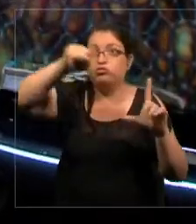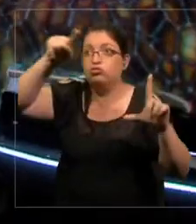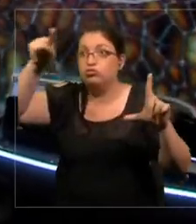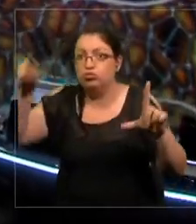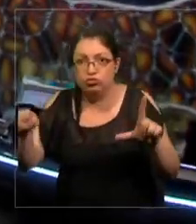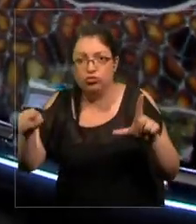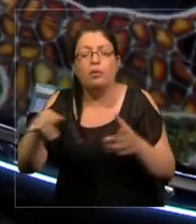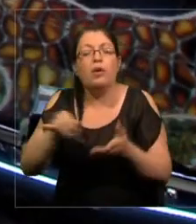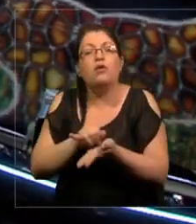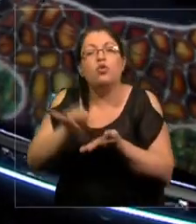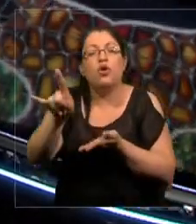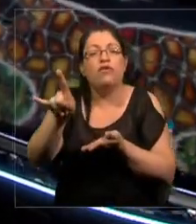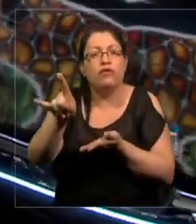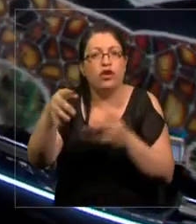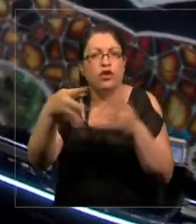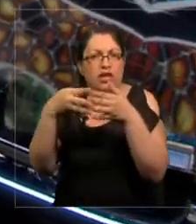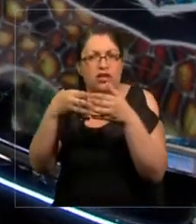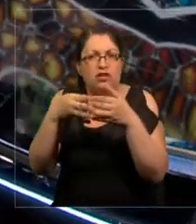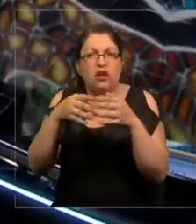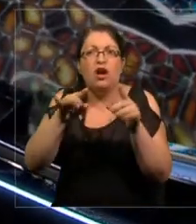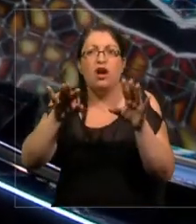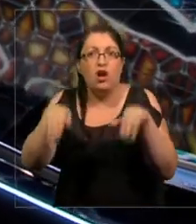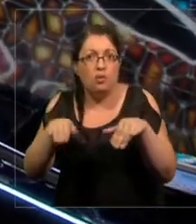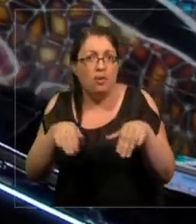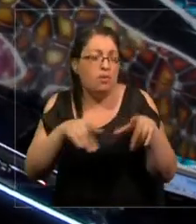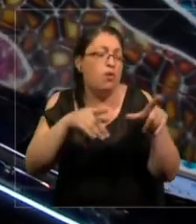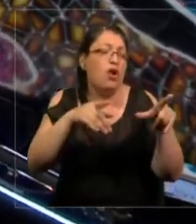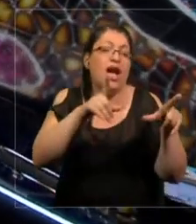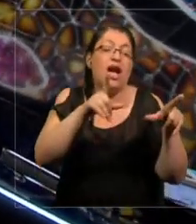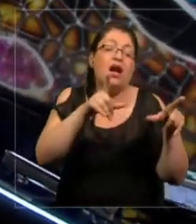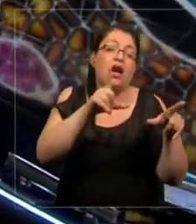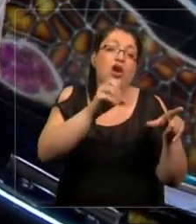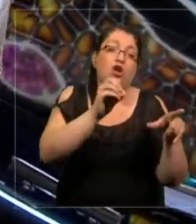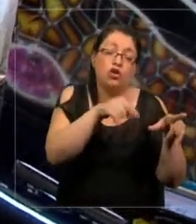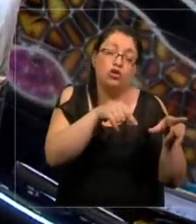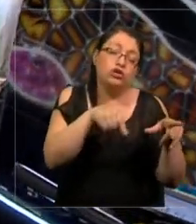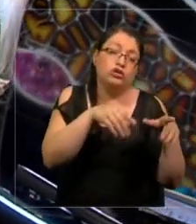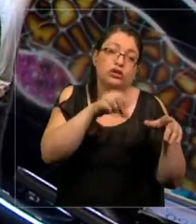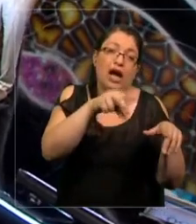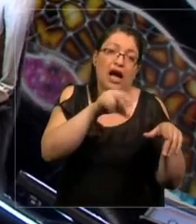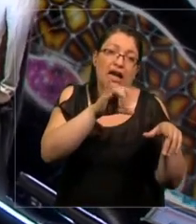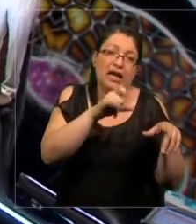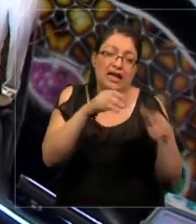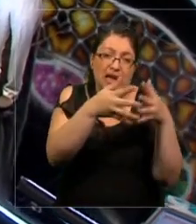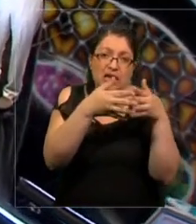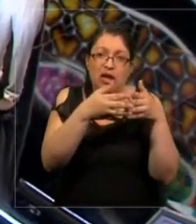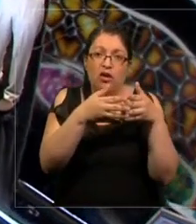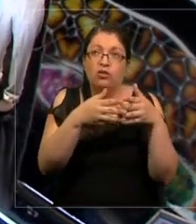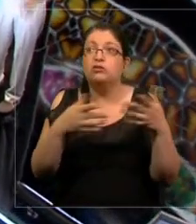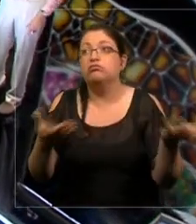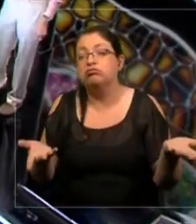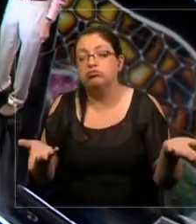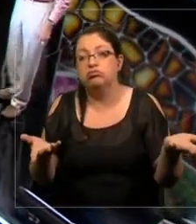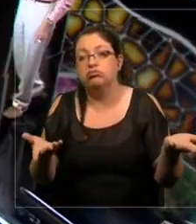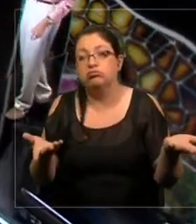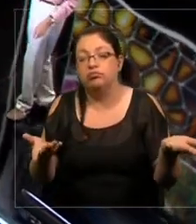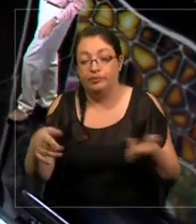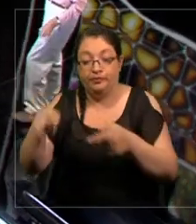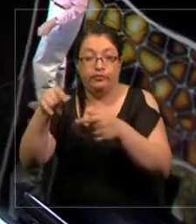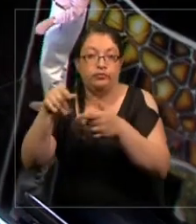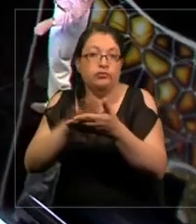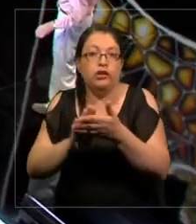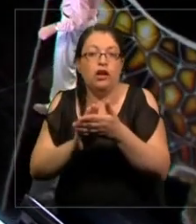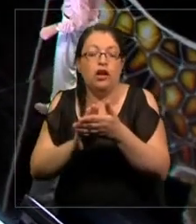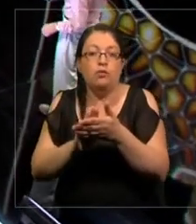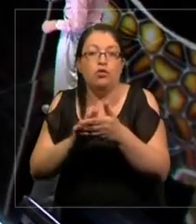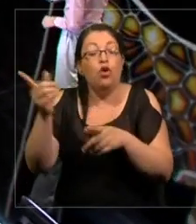es una versión escalada de Los Ángeles. De la misma manera que a pesar de su apariencia, una ballena